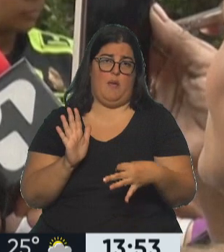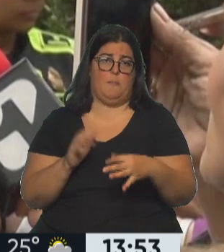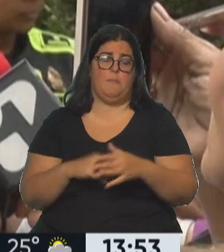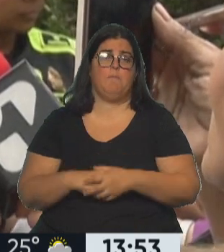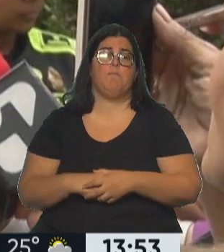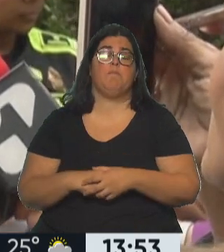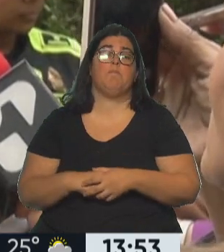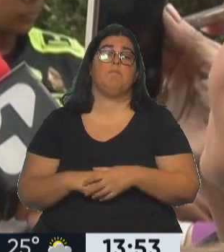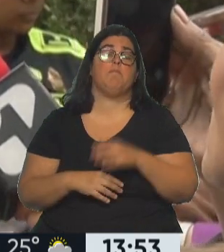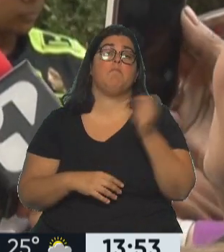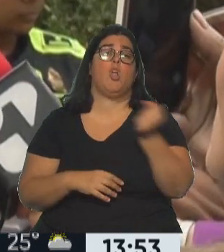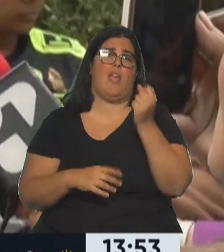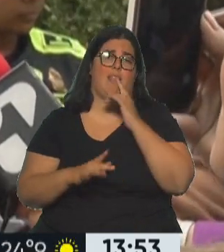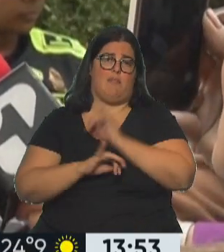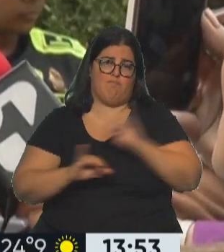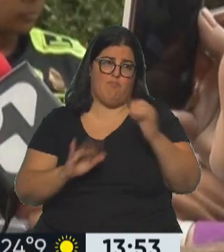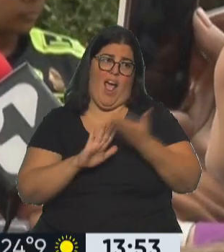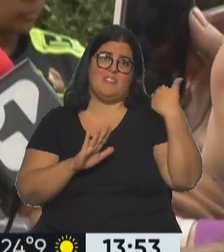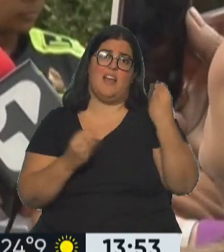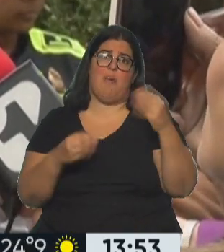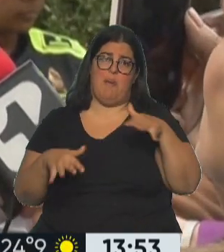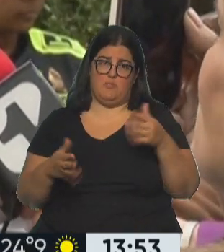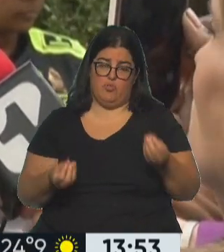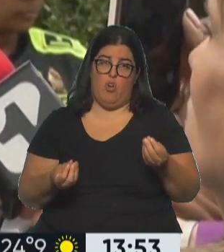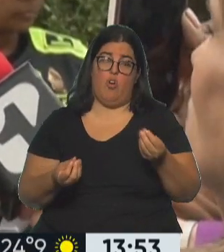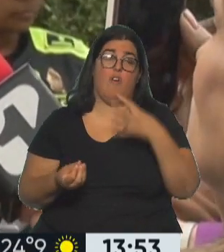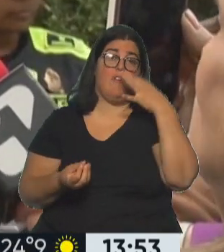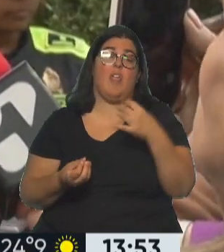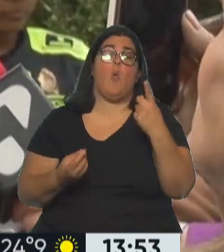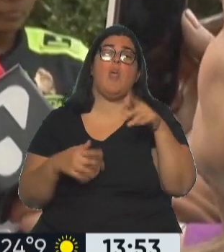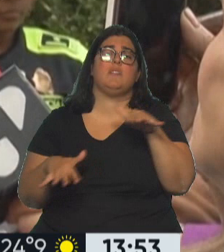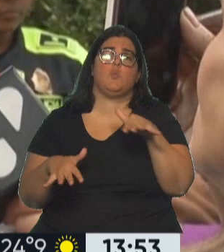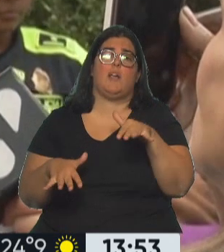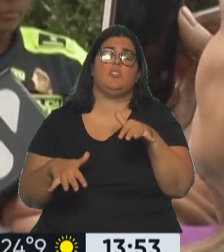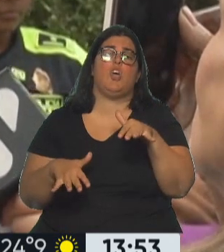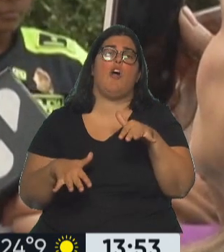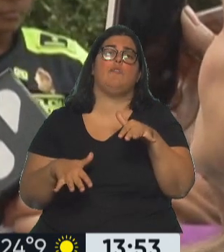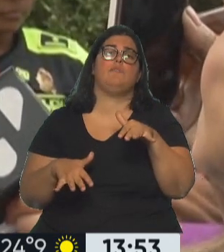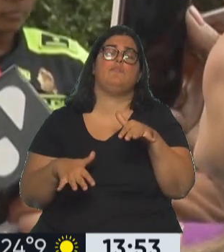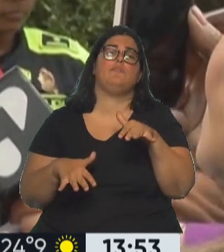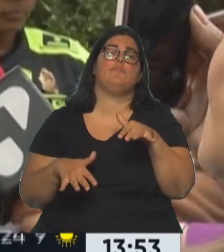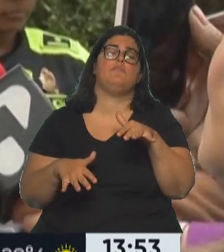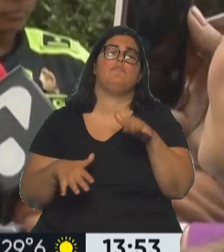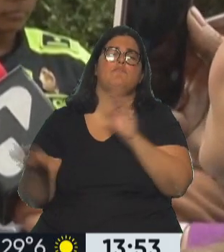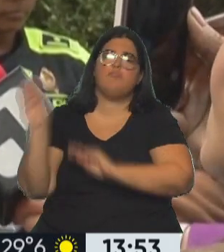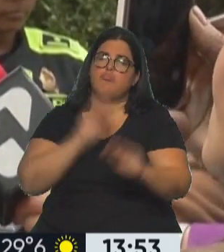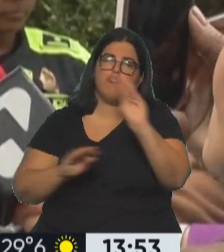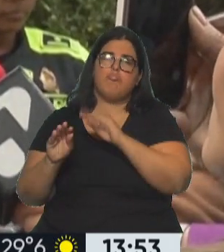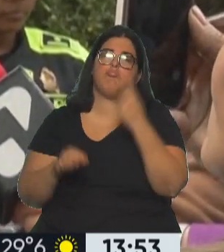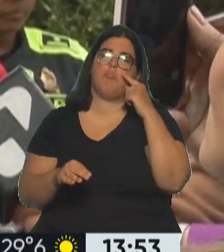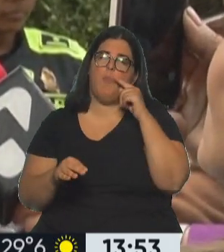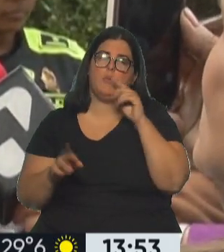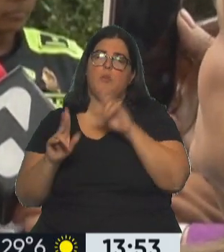lo que ocurrió ayer fue conjuntamente una acción elaborada, preparada